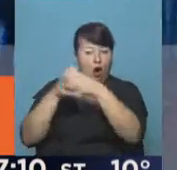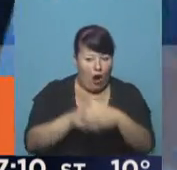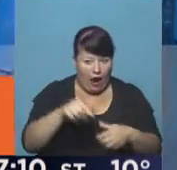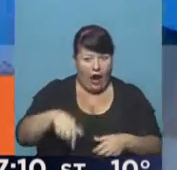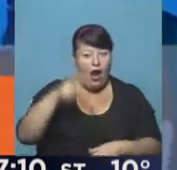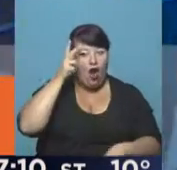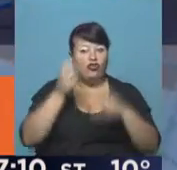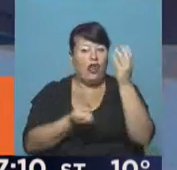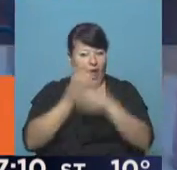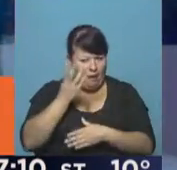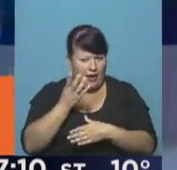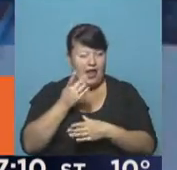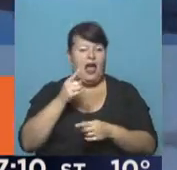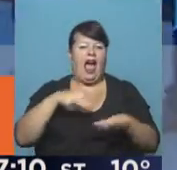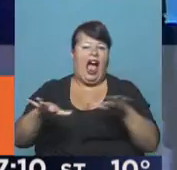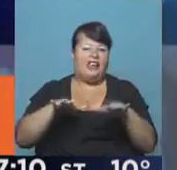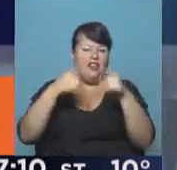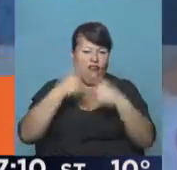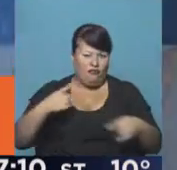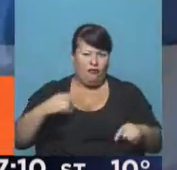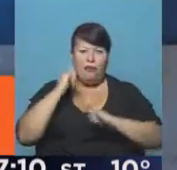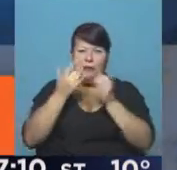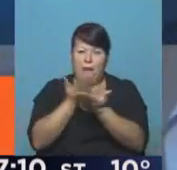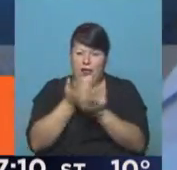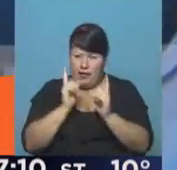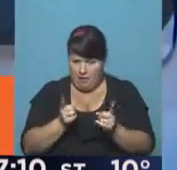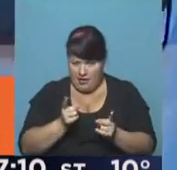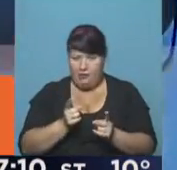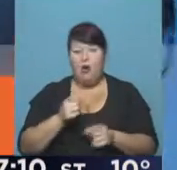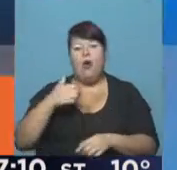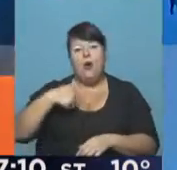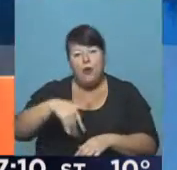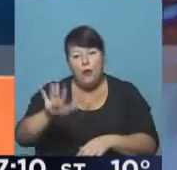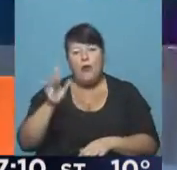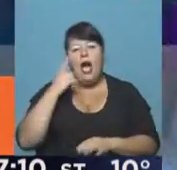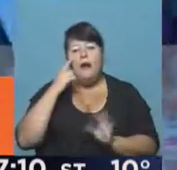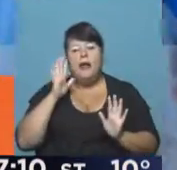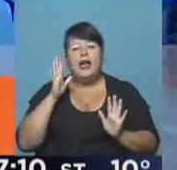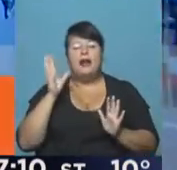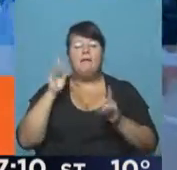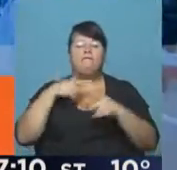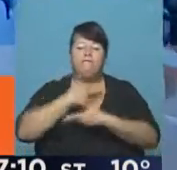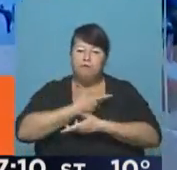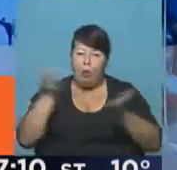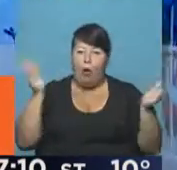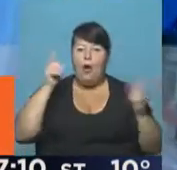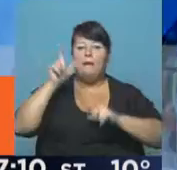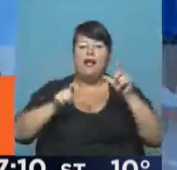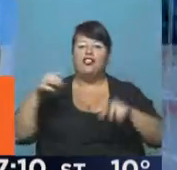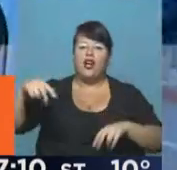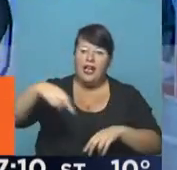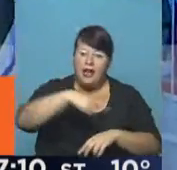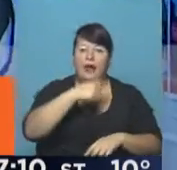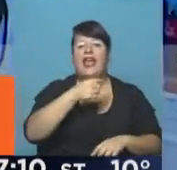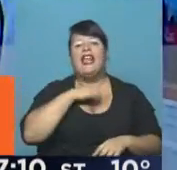partir de las 8 de la mañana, habrá todo tipo de actividades, como lo habían planteado, van a tratar de instalar públicamente a todo aquel que pase,